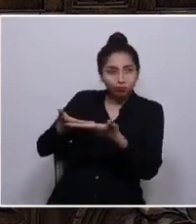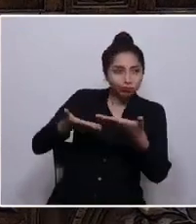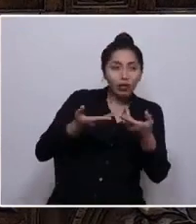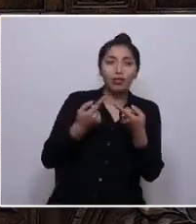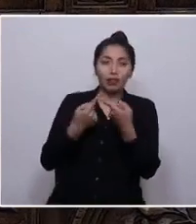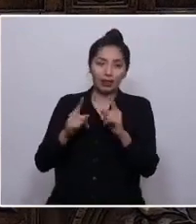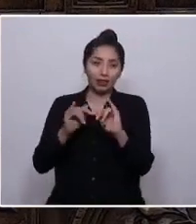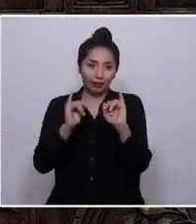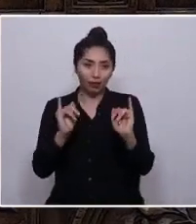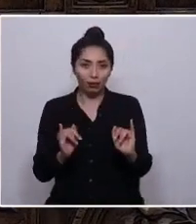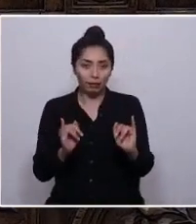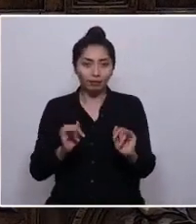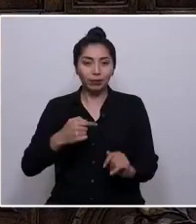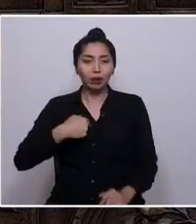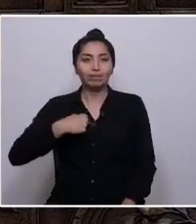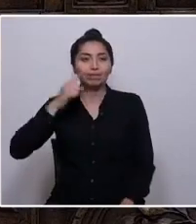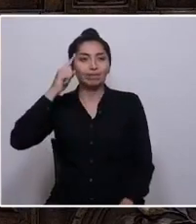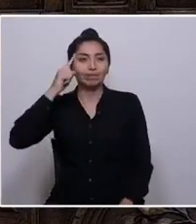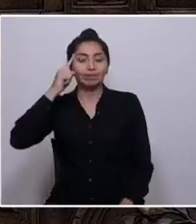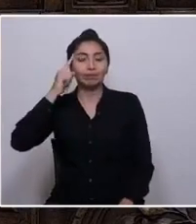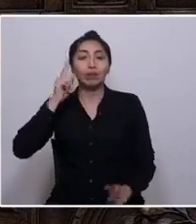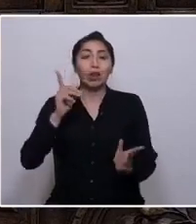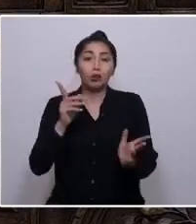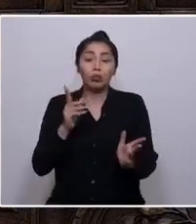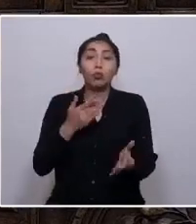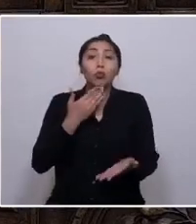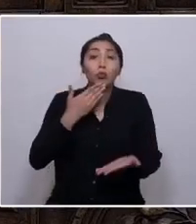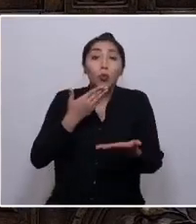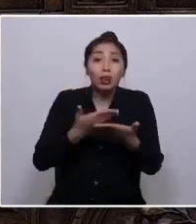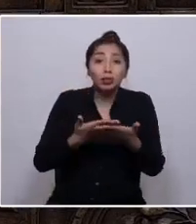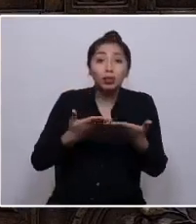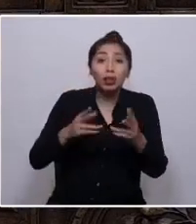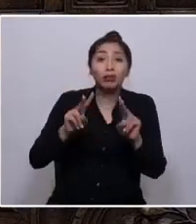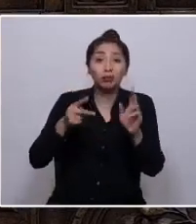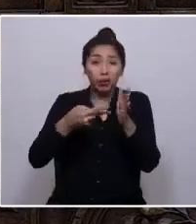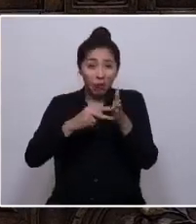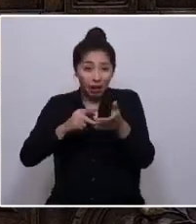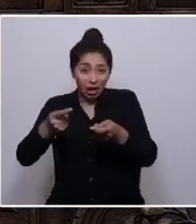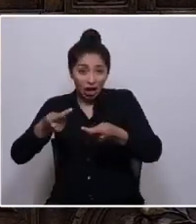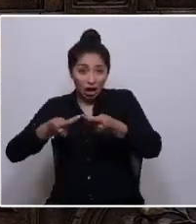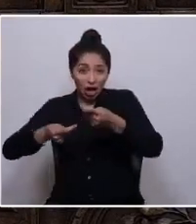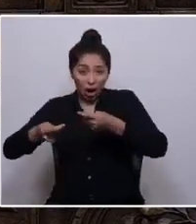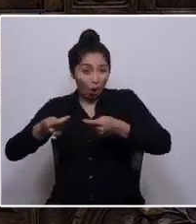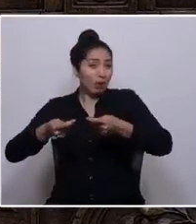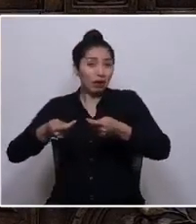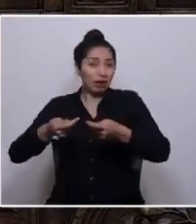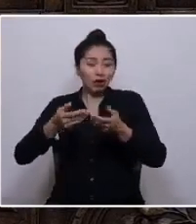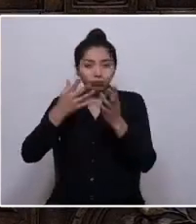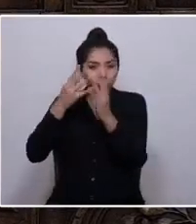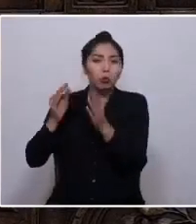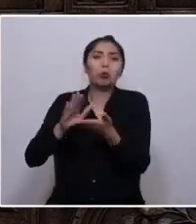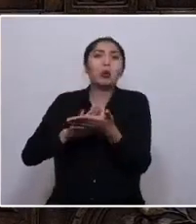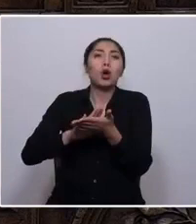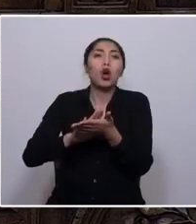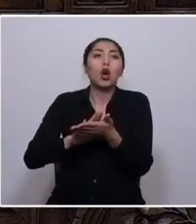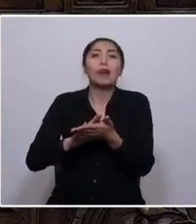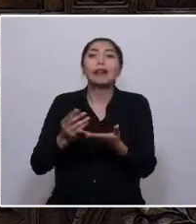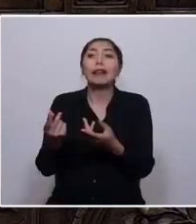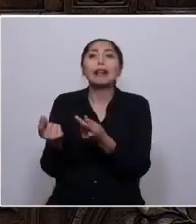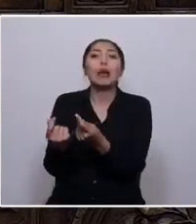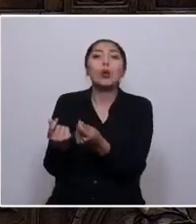Busco el día en que la jerga económica se vaya de nuestro lenguaje habitual y ya no hablemos de recursos sino de personas.